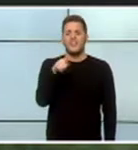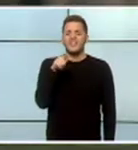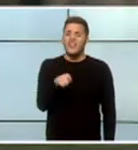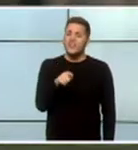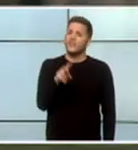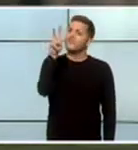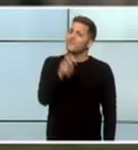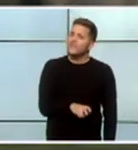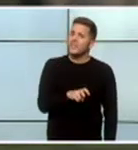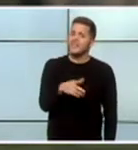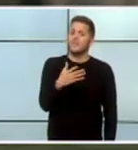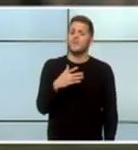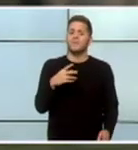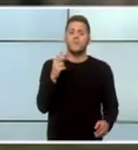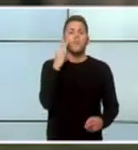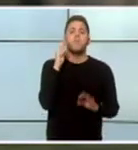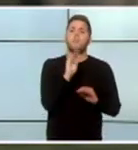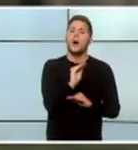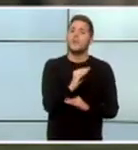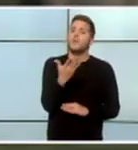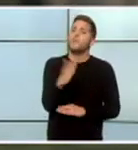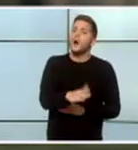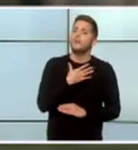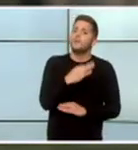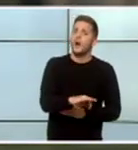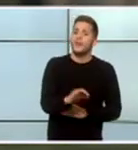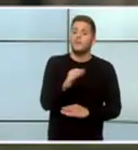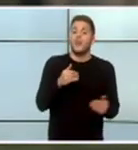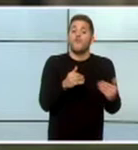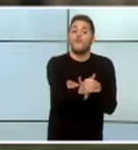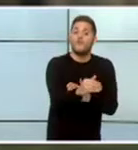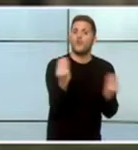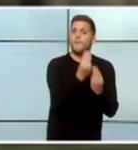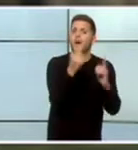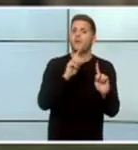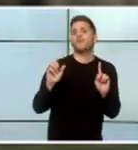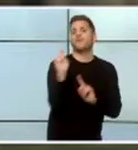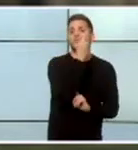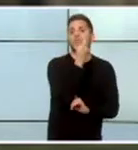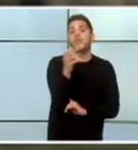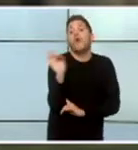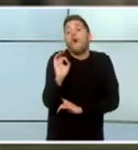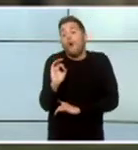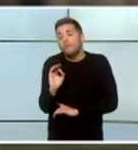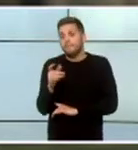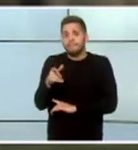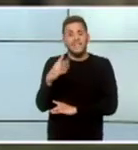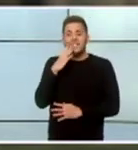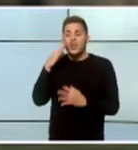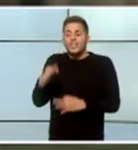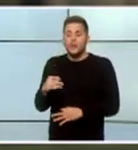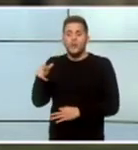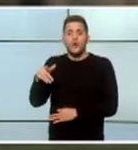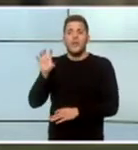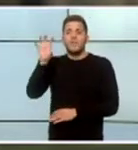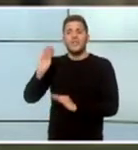vida... ...para tener un futuro mejor... ...o en el peor de los casos... ...para evitar... ...una muerte segura... ...en